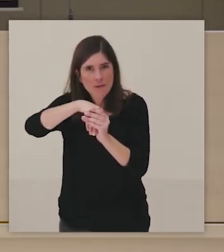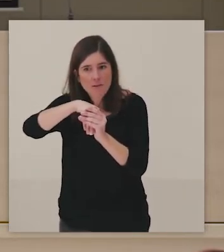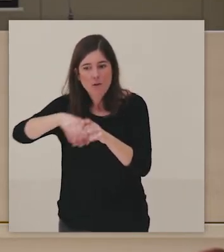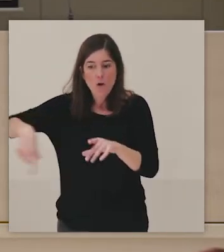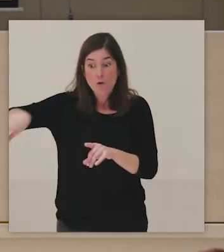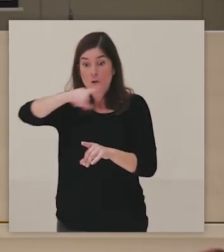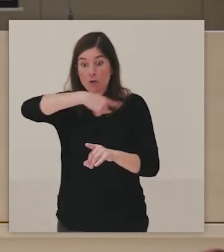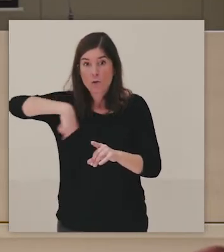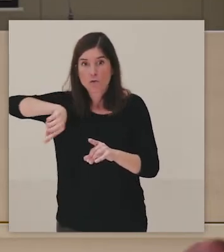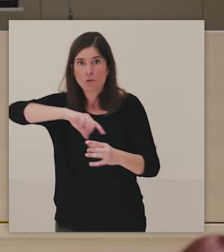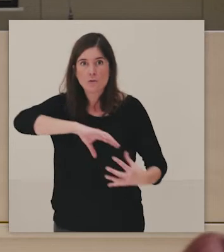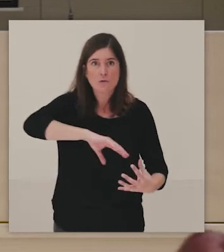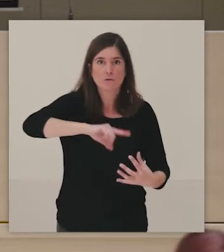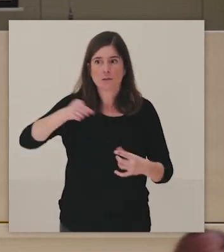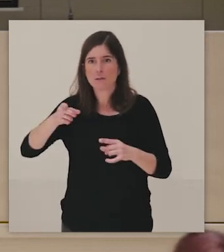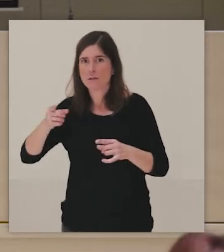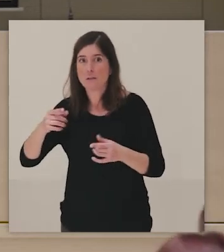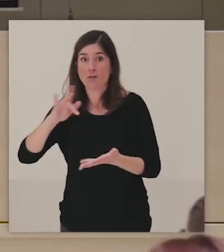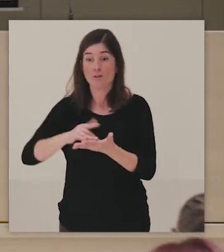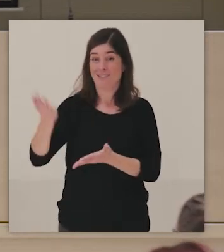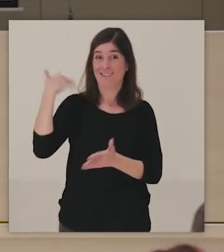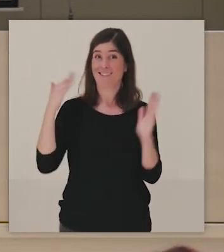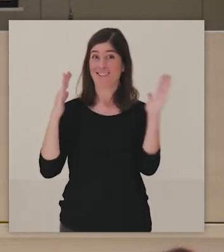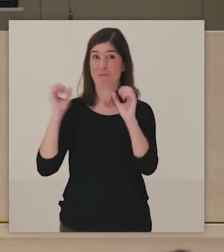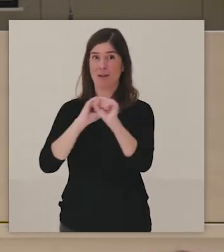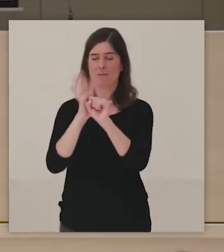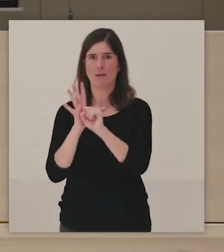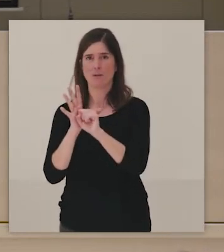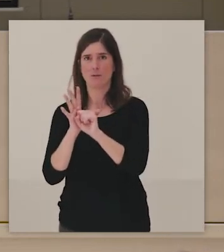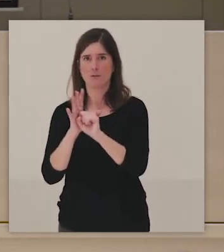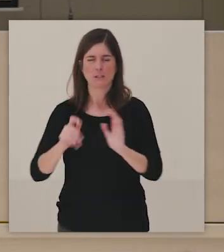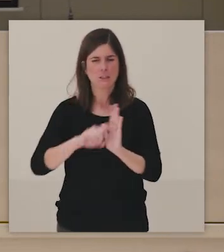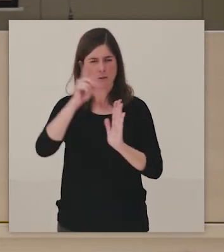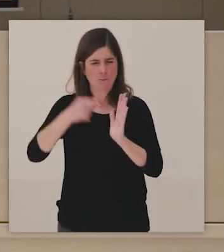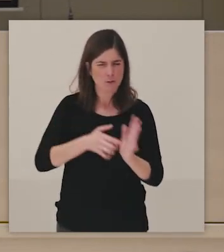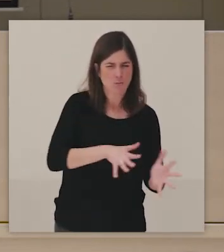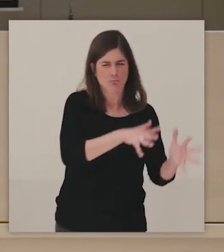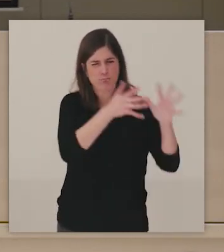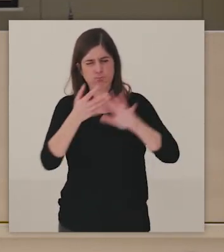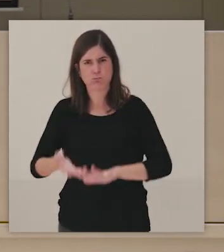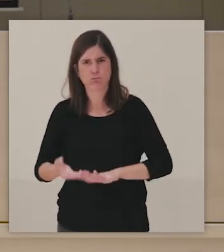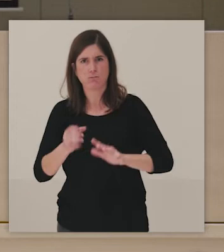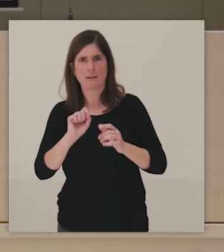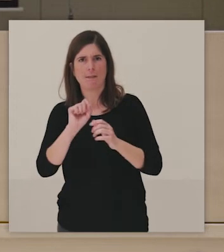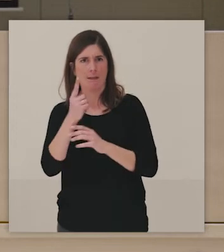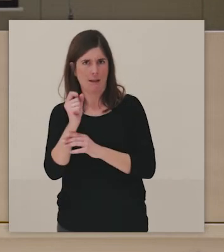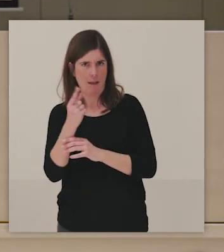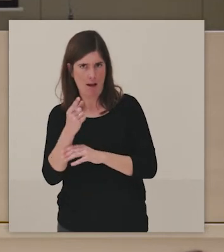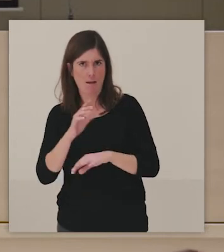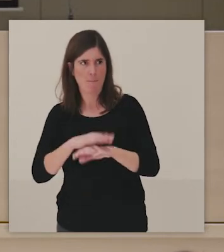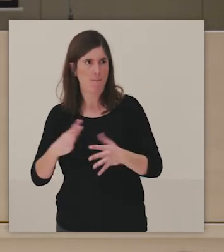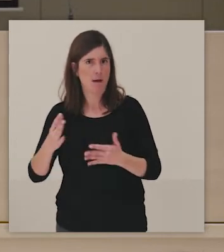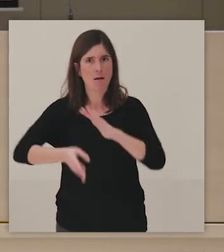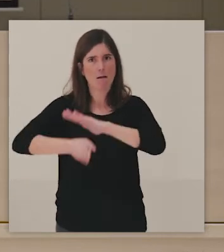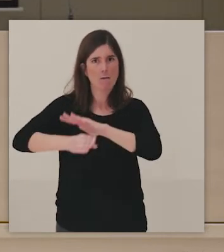que durante la pandemia adaptamos a formato digital para seguir trabajando con estos públicos. Bueno,